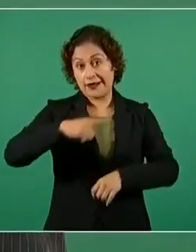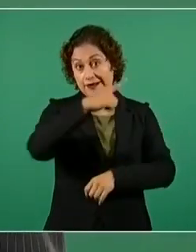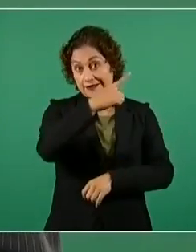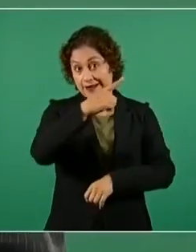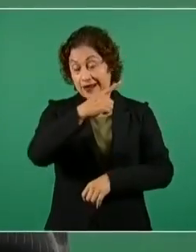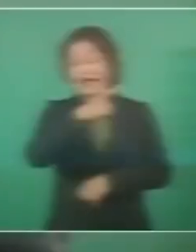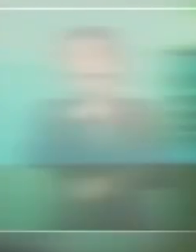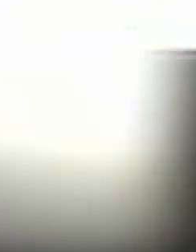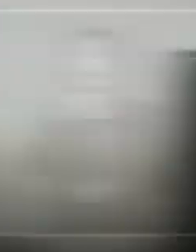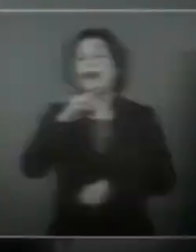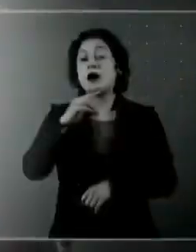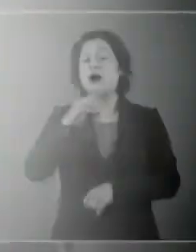va a resolver.